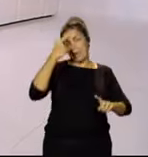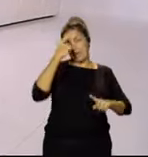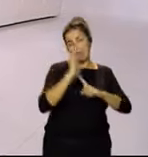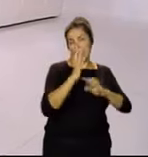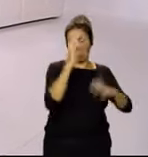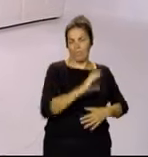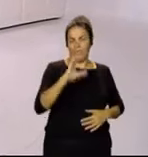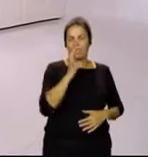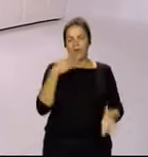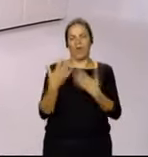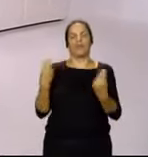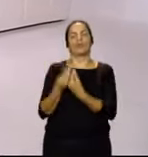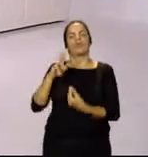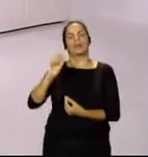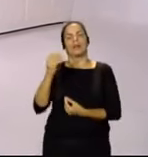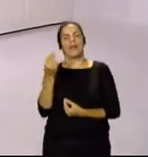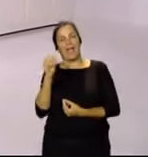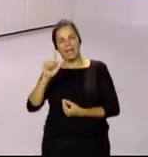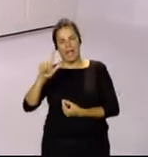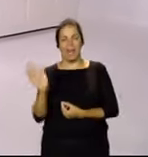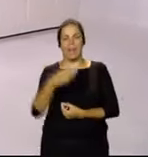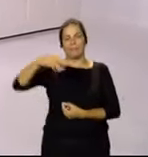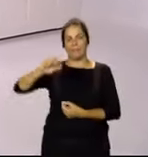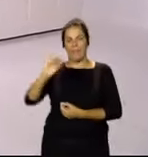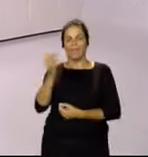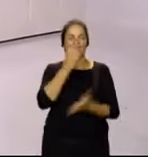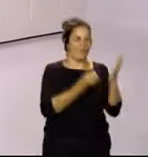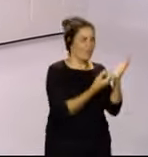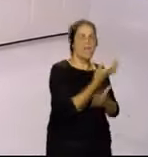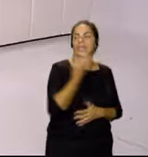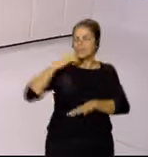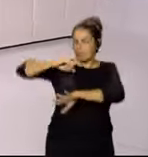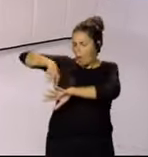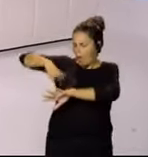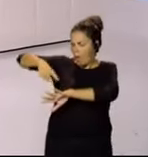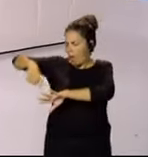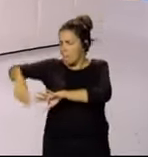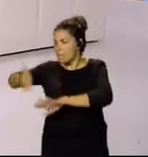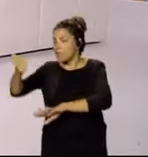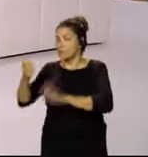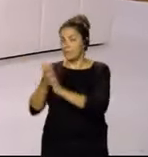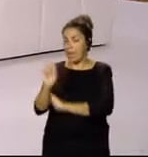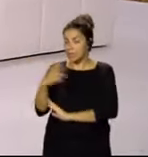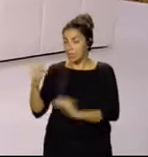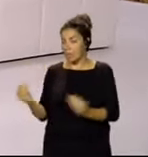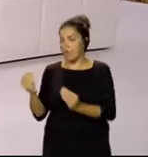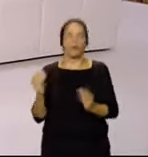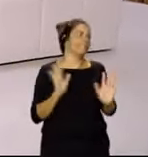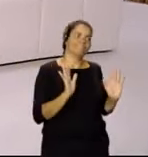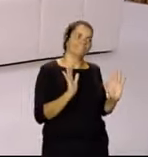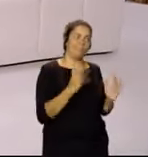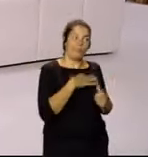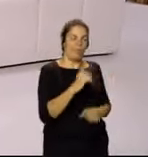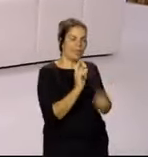Marín. Muy buenos días, Raquel. Muy buenos días, Marta. ¿Más horas equivale a mejor resultado o no necesariamente? No, no necesariamente. Lo